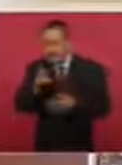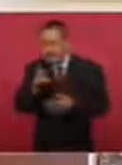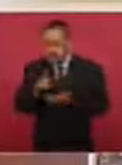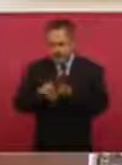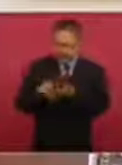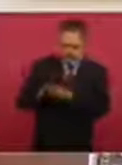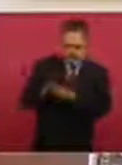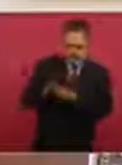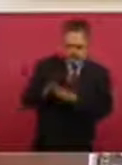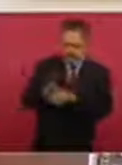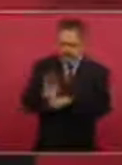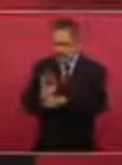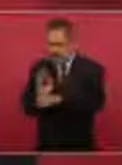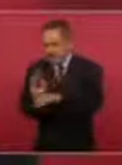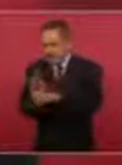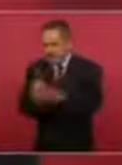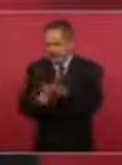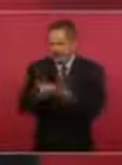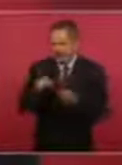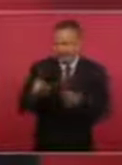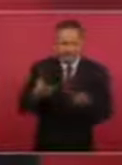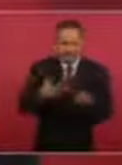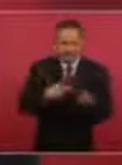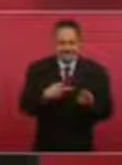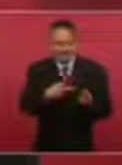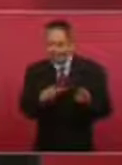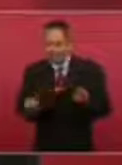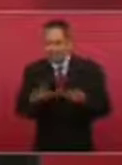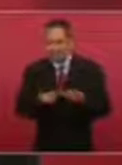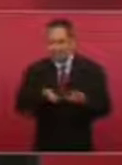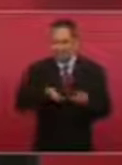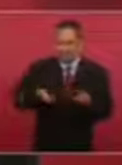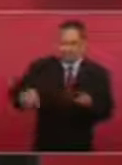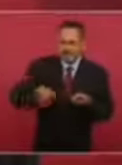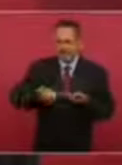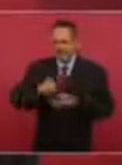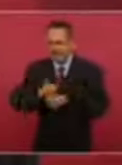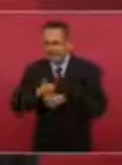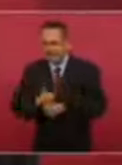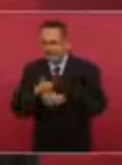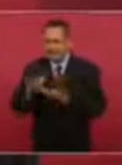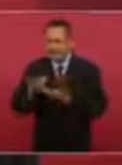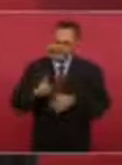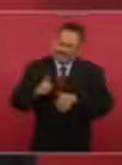preocupa la pobreza, la marginación, el sufrimiento